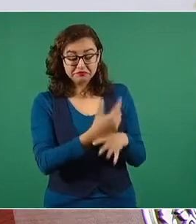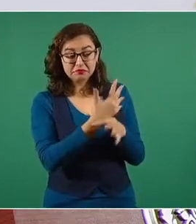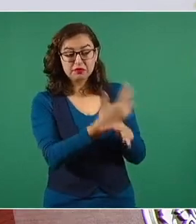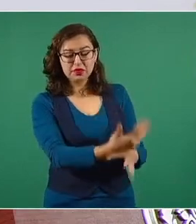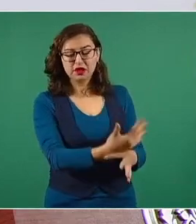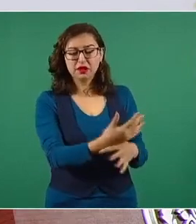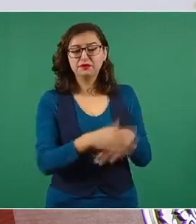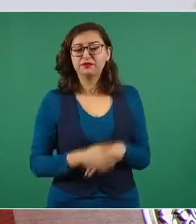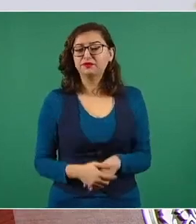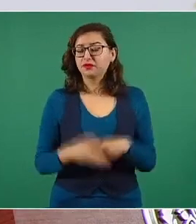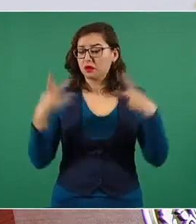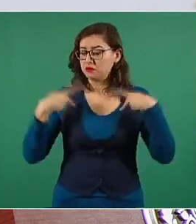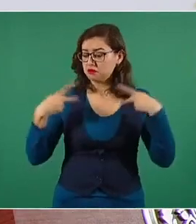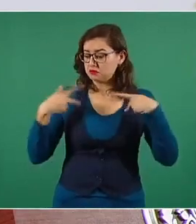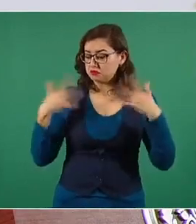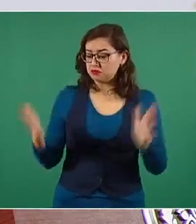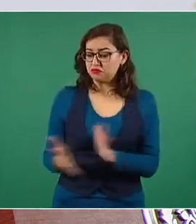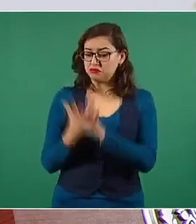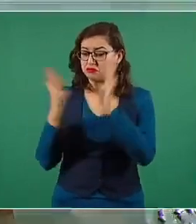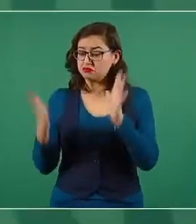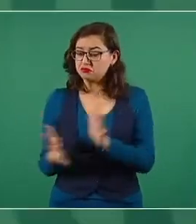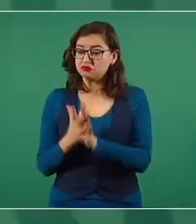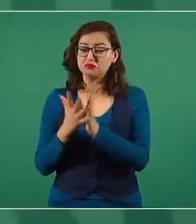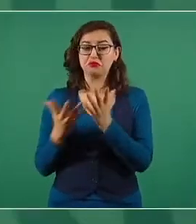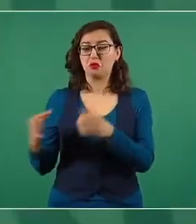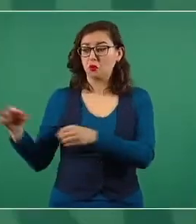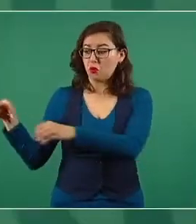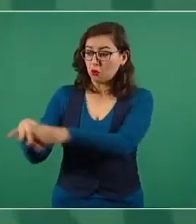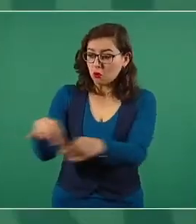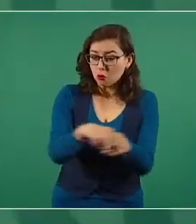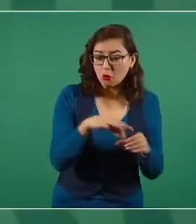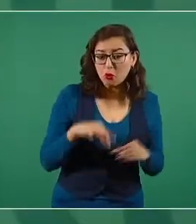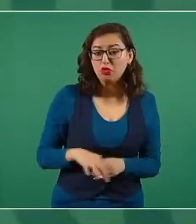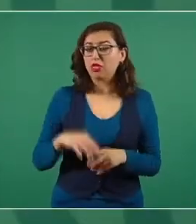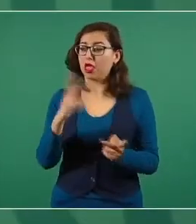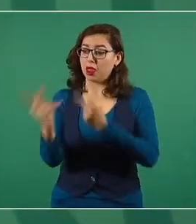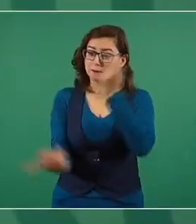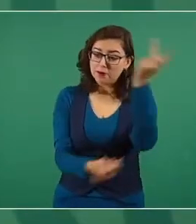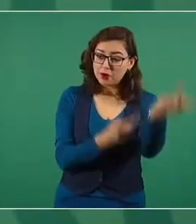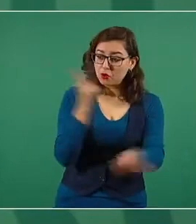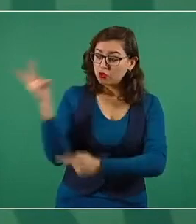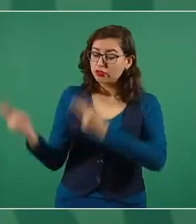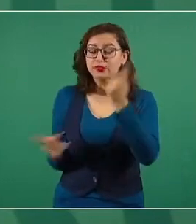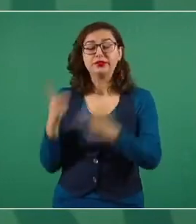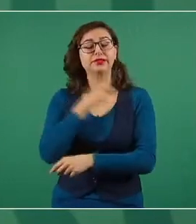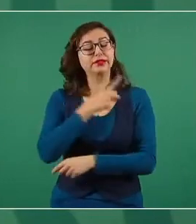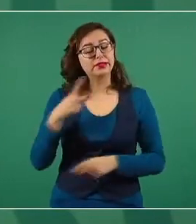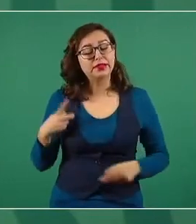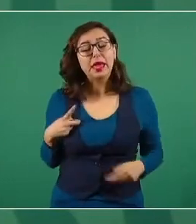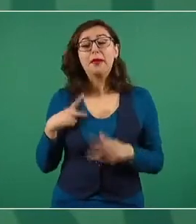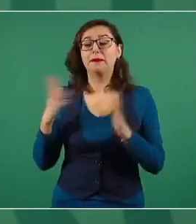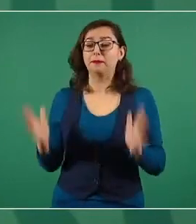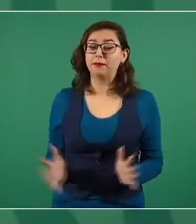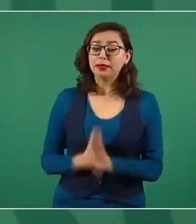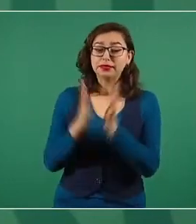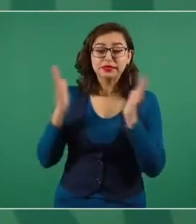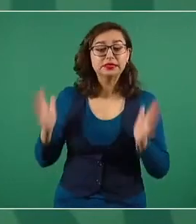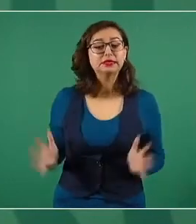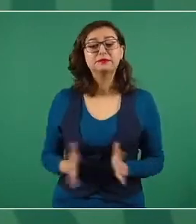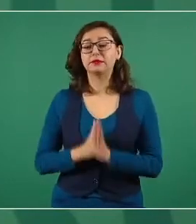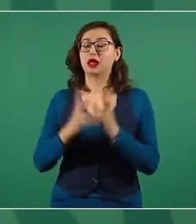participativa, del plebiscito, del referéndum, de la consulta, de todos estos